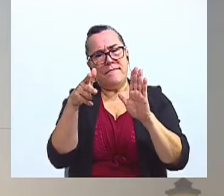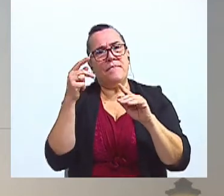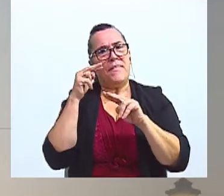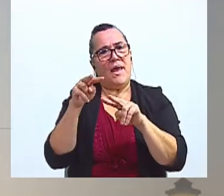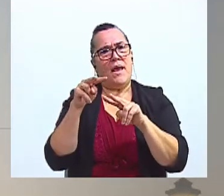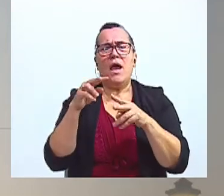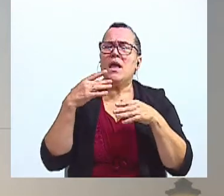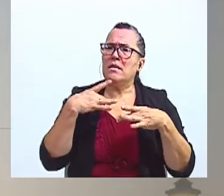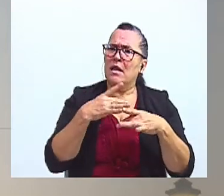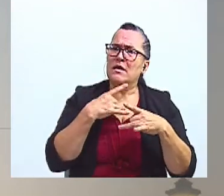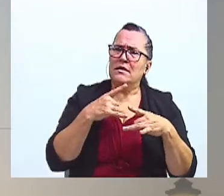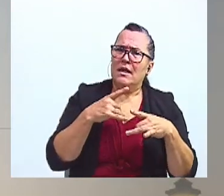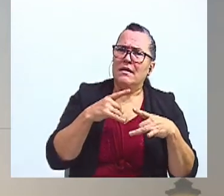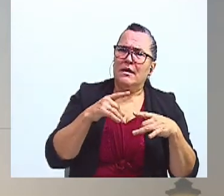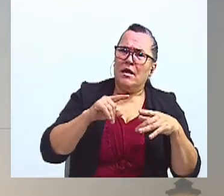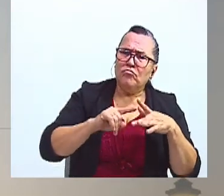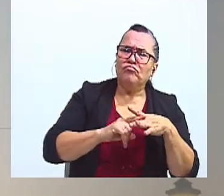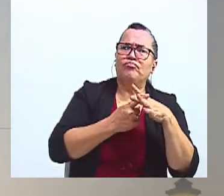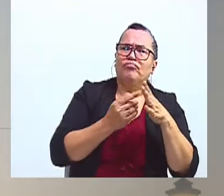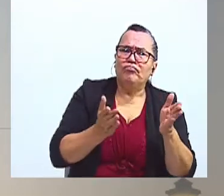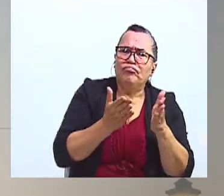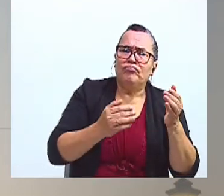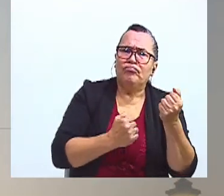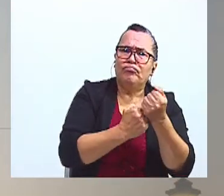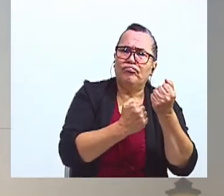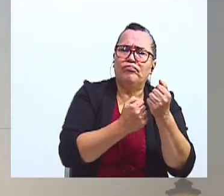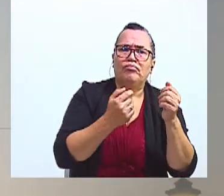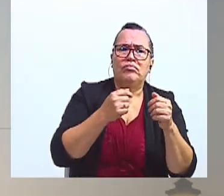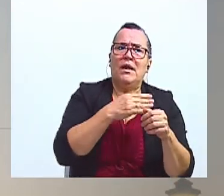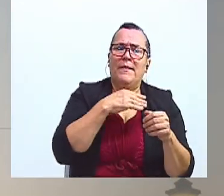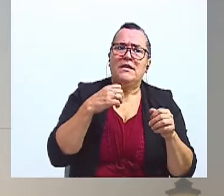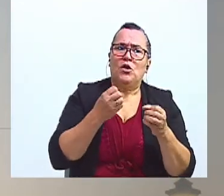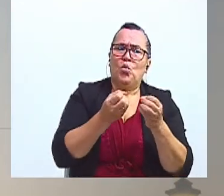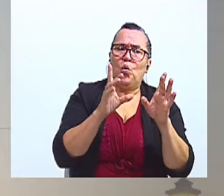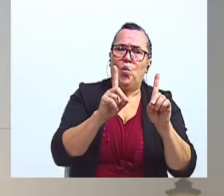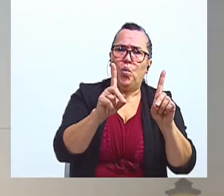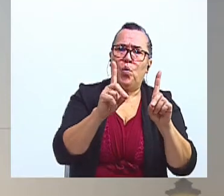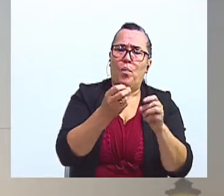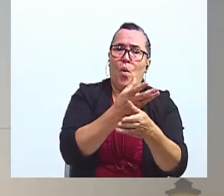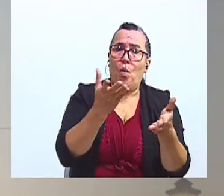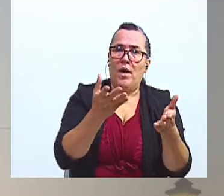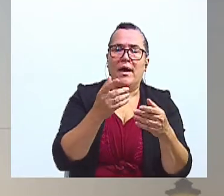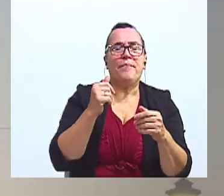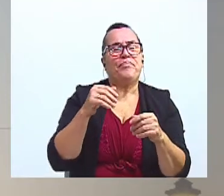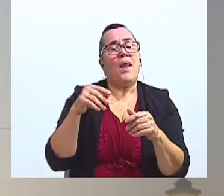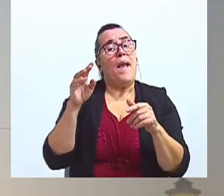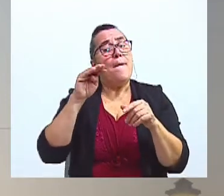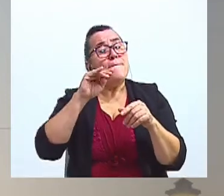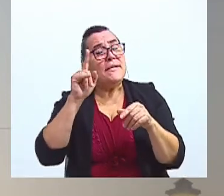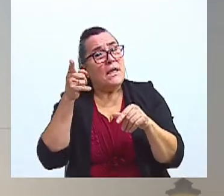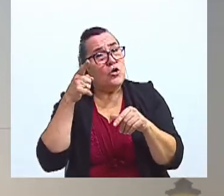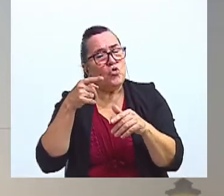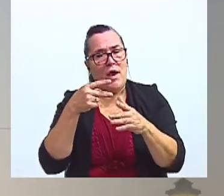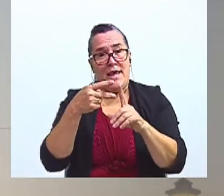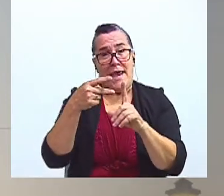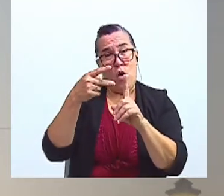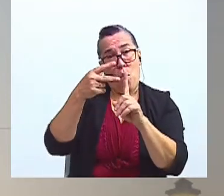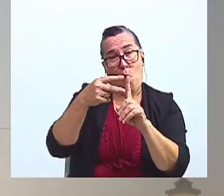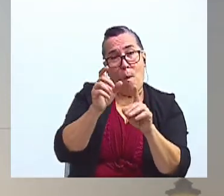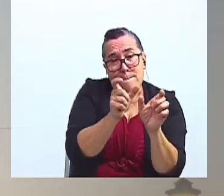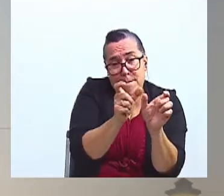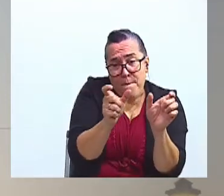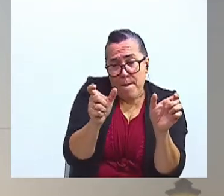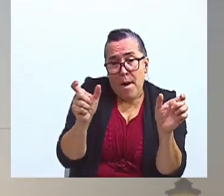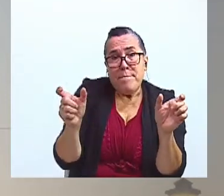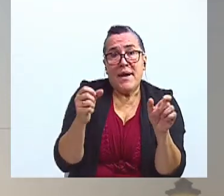iniciativa del Ministerio de Educación Pública. Marcela, vamos a hacer lo siguiente. Yo tengo aquí unos versos de la canción Latidos y lo que